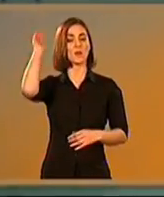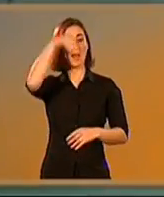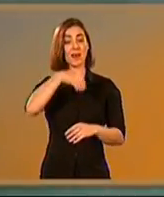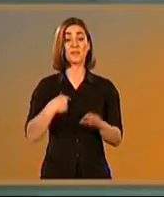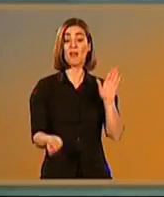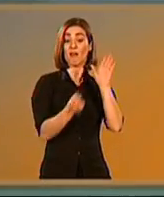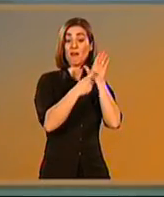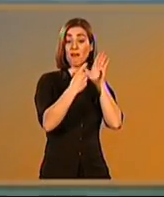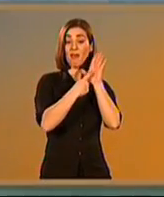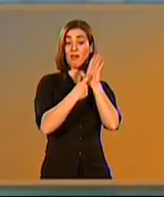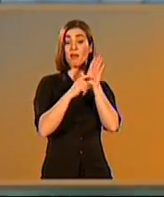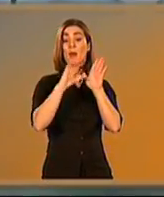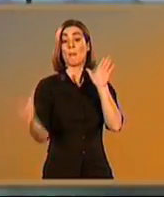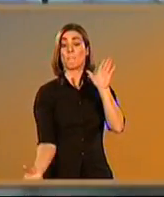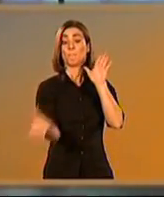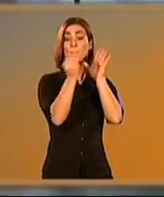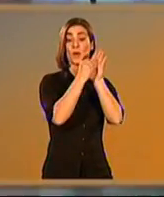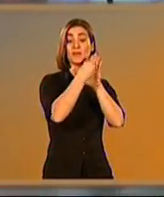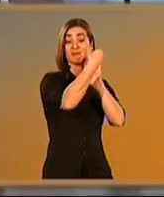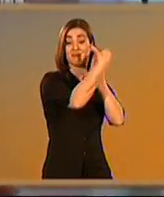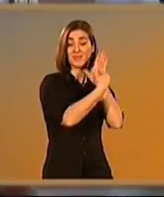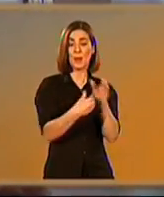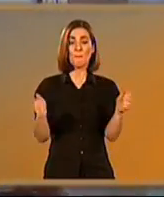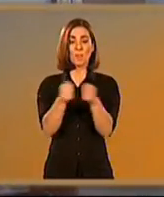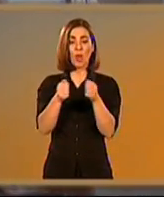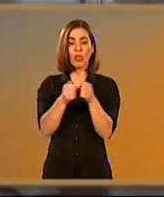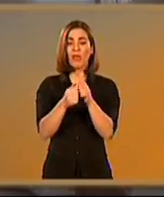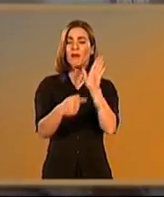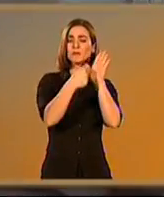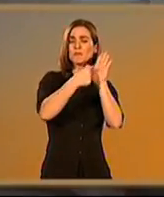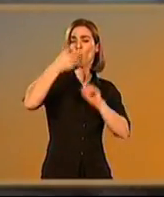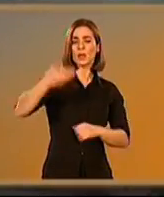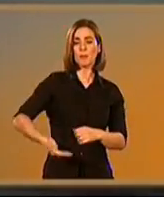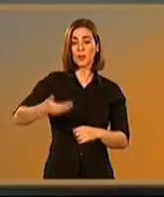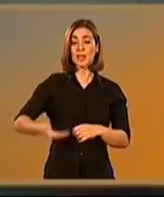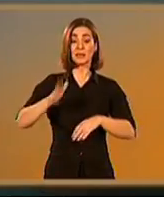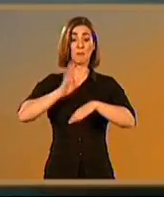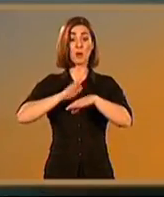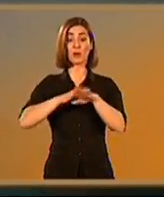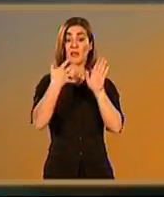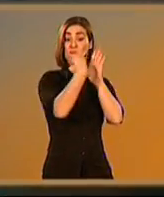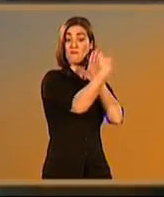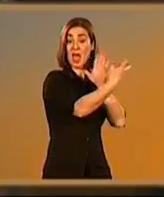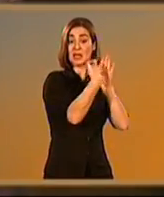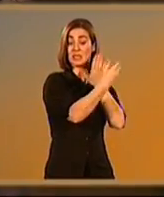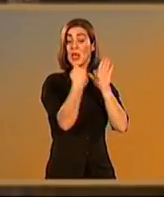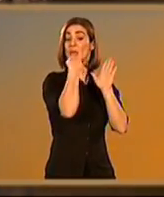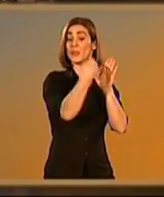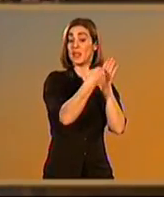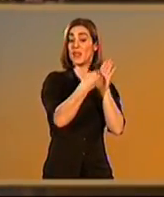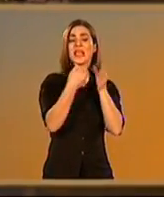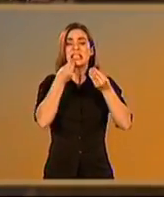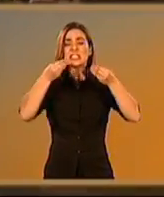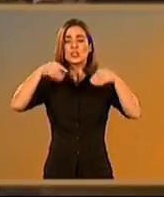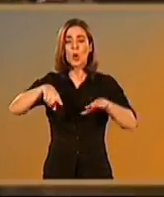que se recogen en sus famosos bronces, que transmiten el espíritu que ha impregnado a lo largo de los siglos, el acervo legal de todos